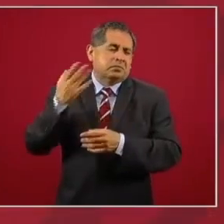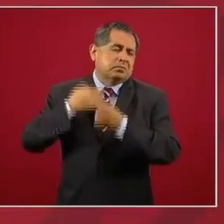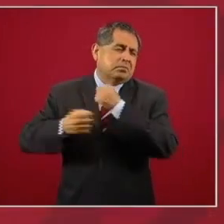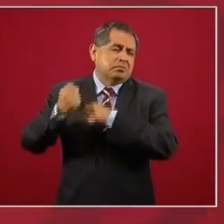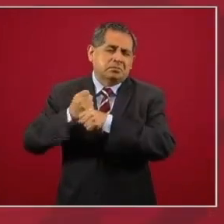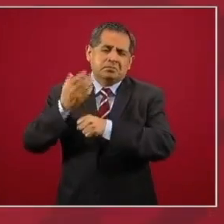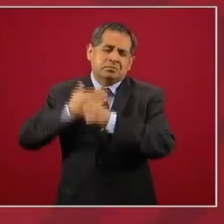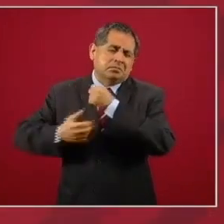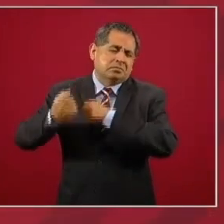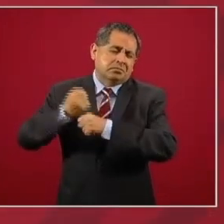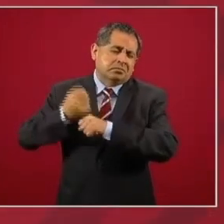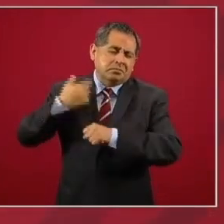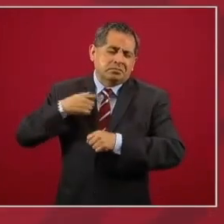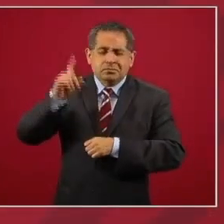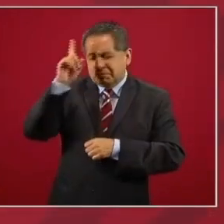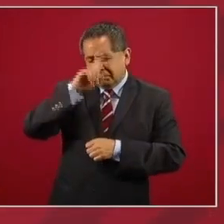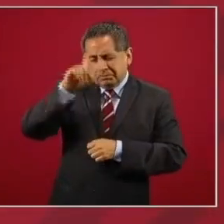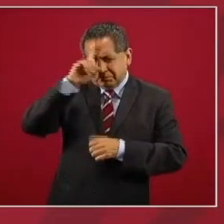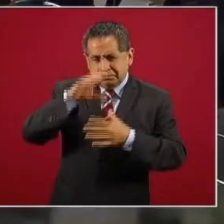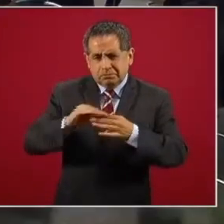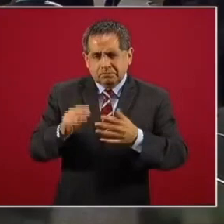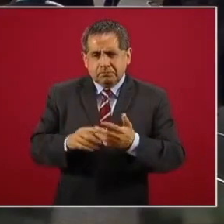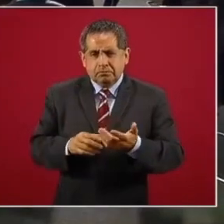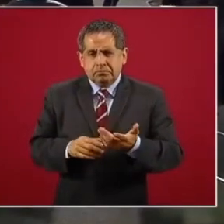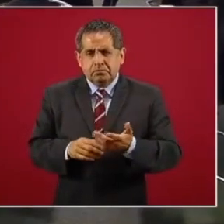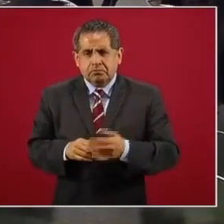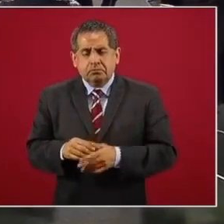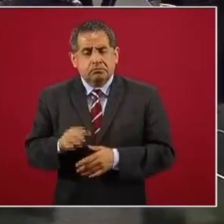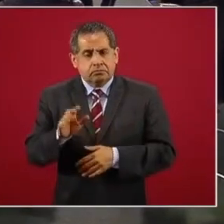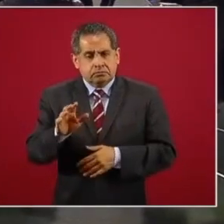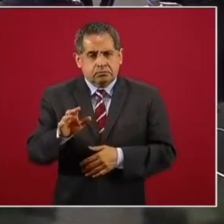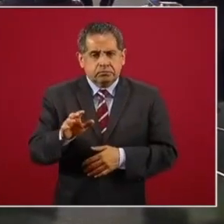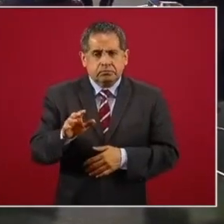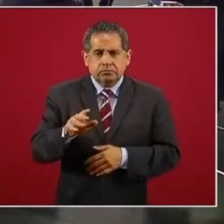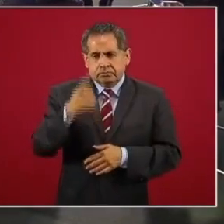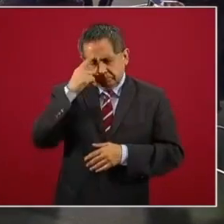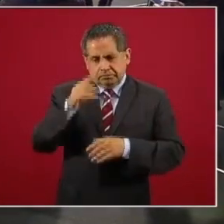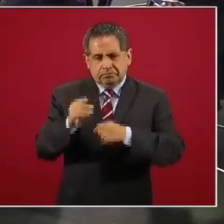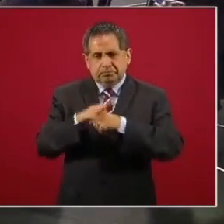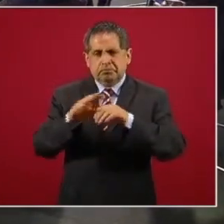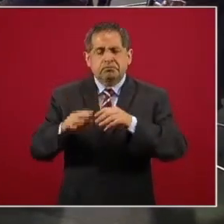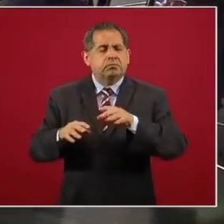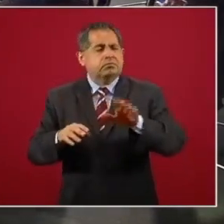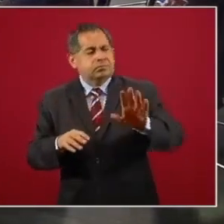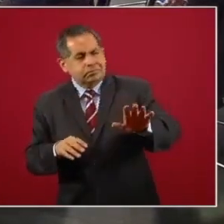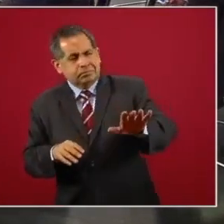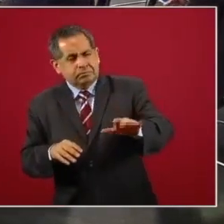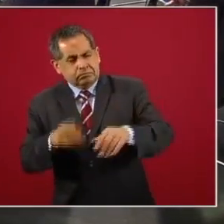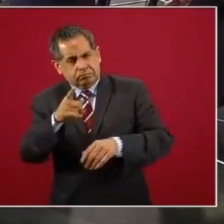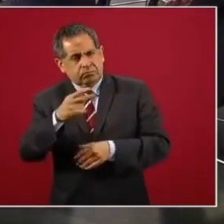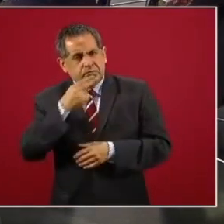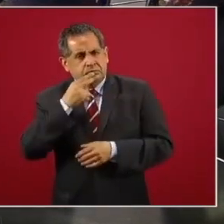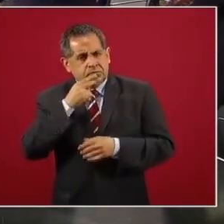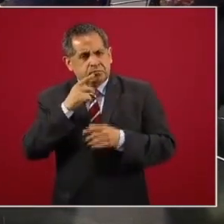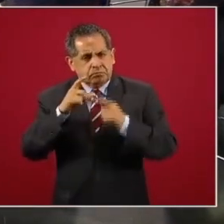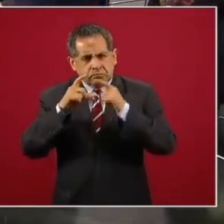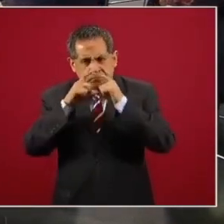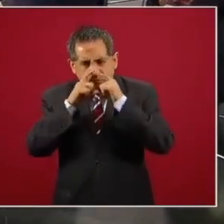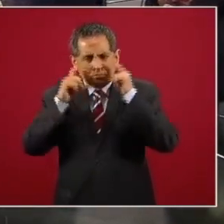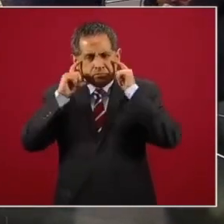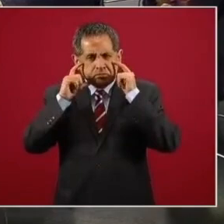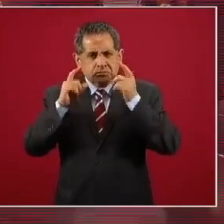ante las epidemias. ¿Sí usaría, entonces, el